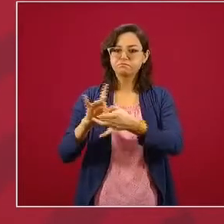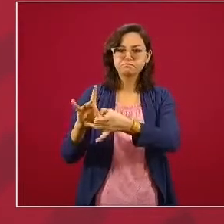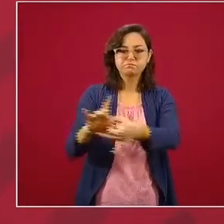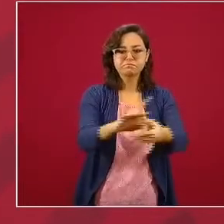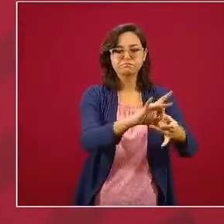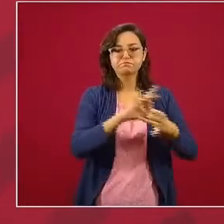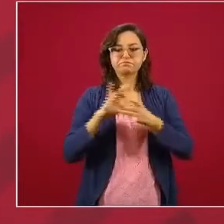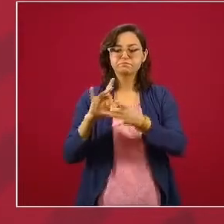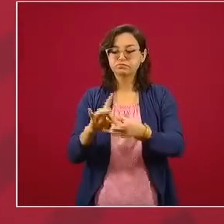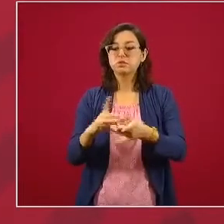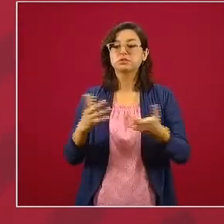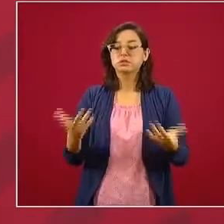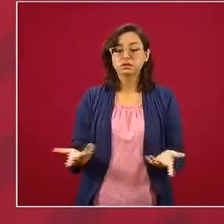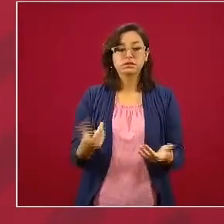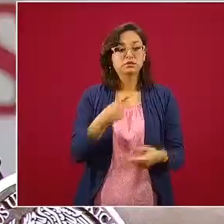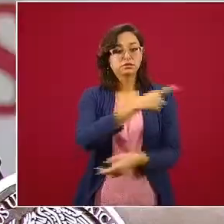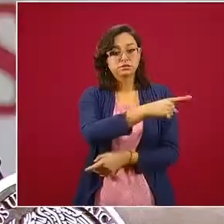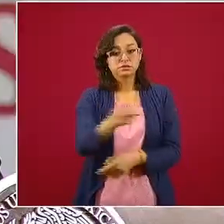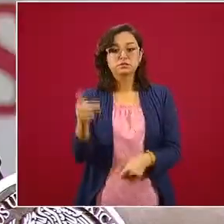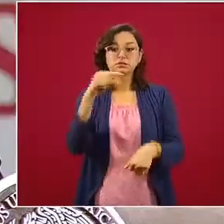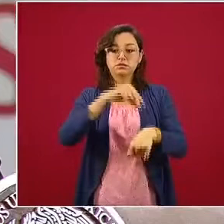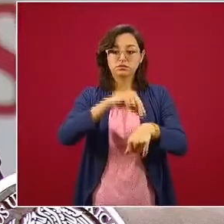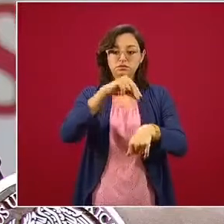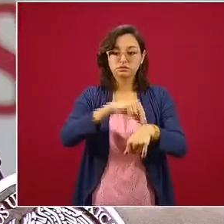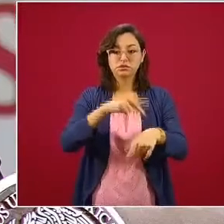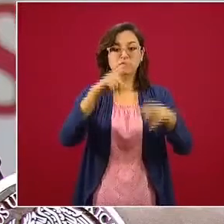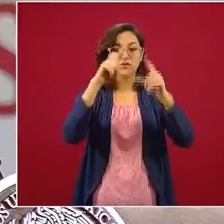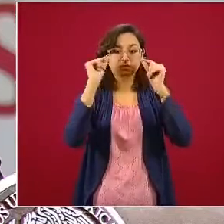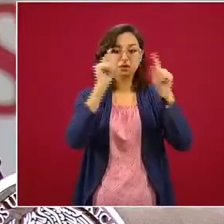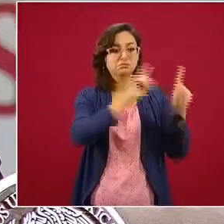desde el sector público atienden a los pacientes del COVID.